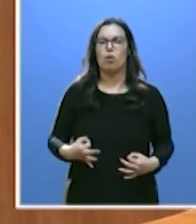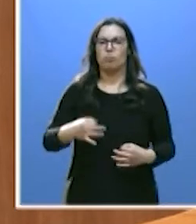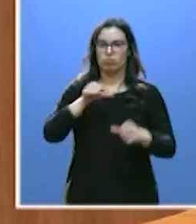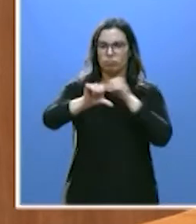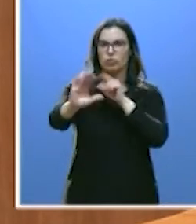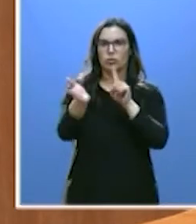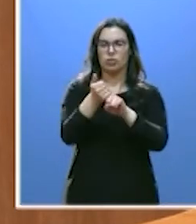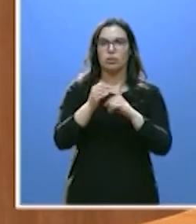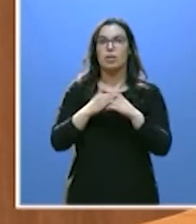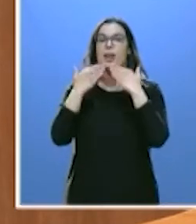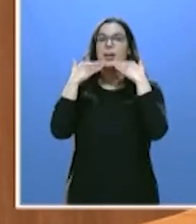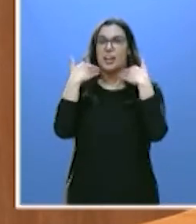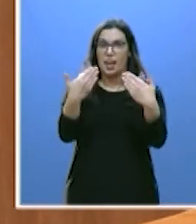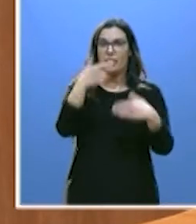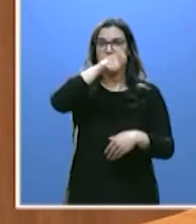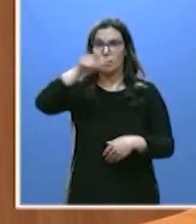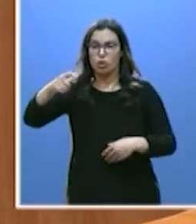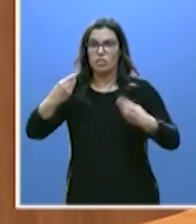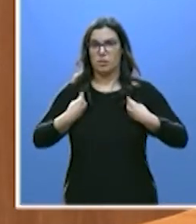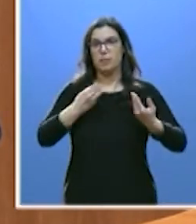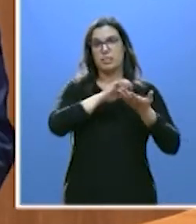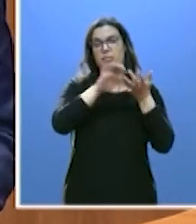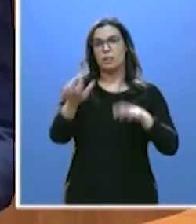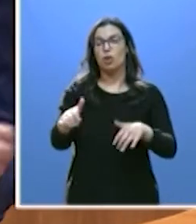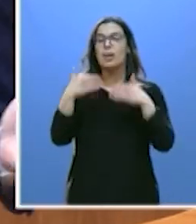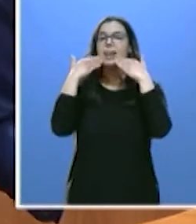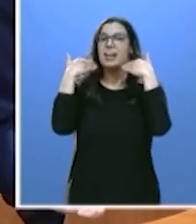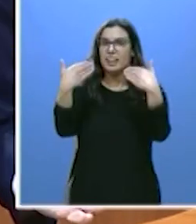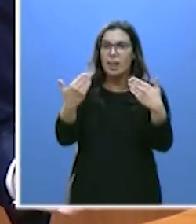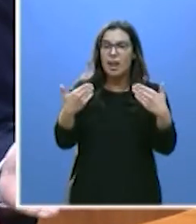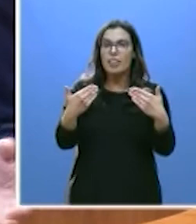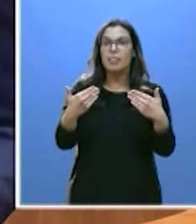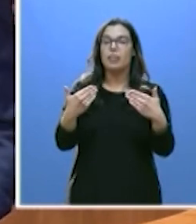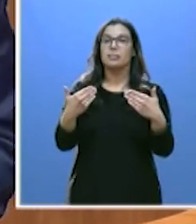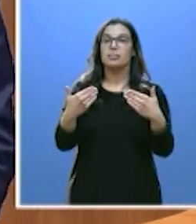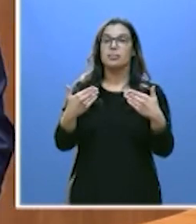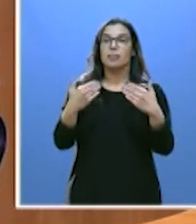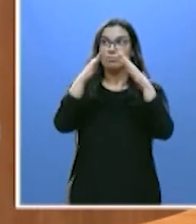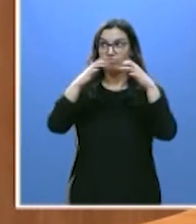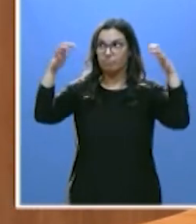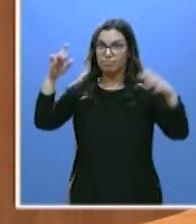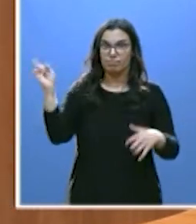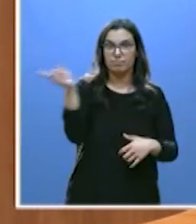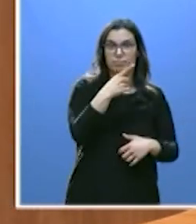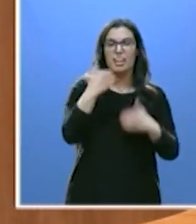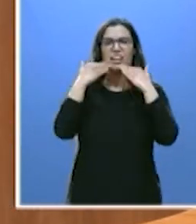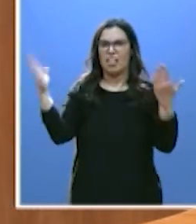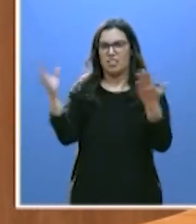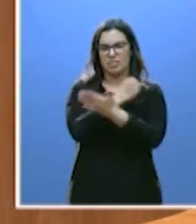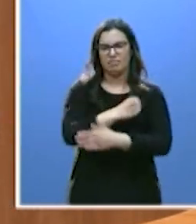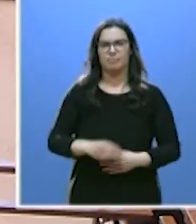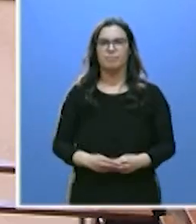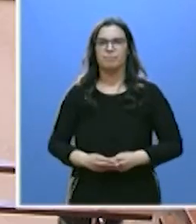Muchas gracias a las personas de Castilla y León. Muchas gracias a los miembros de esta Cámara. Muchas gracias a todos.